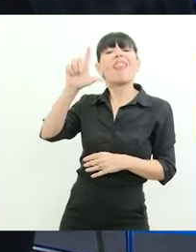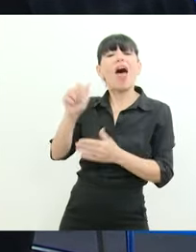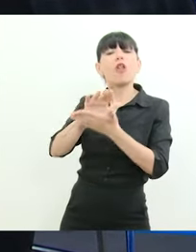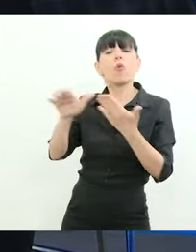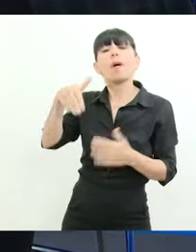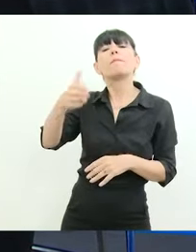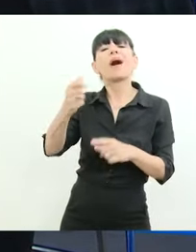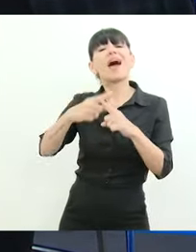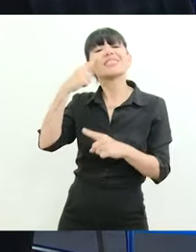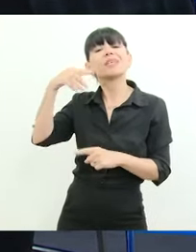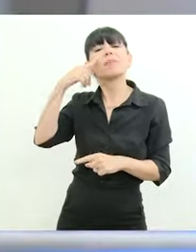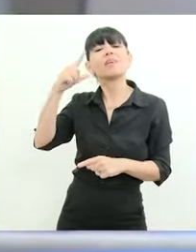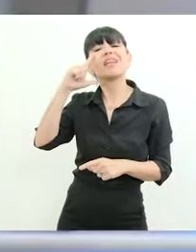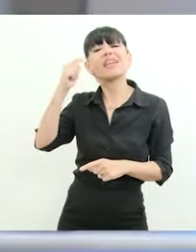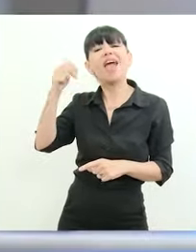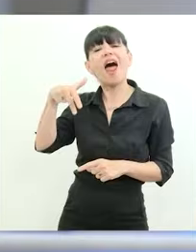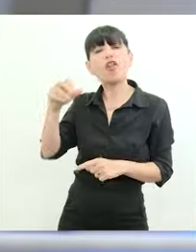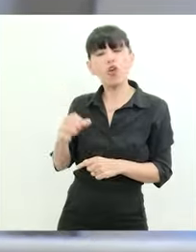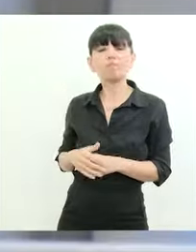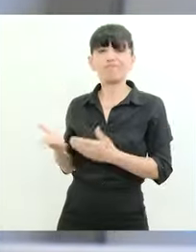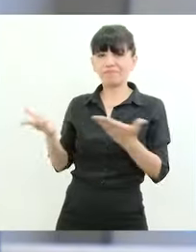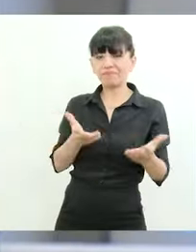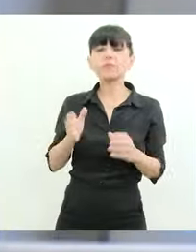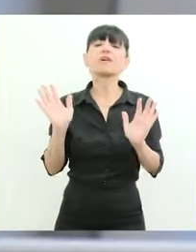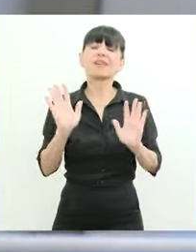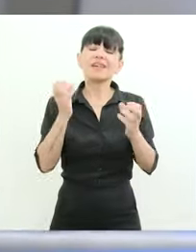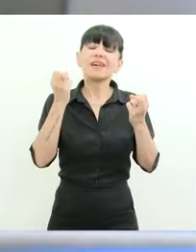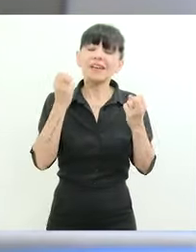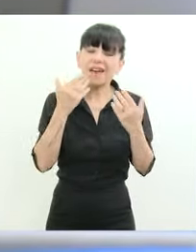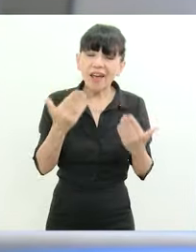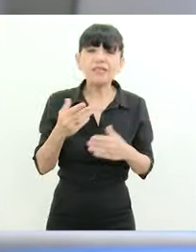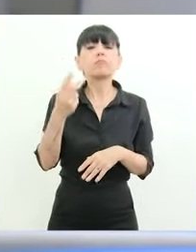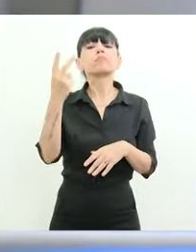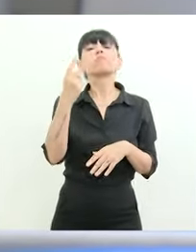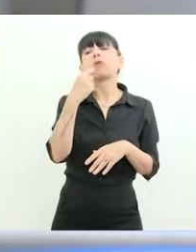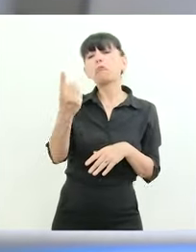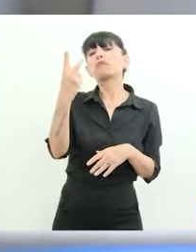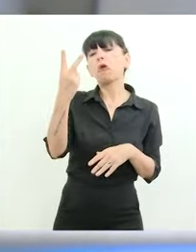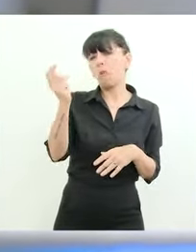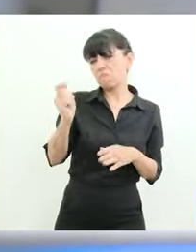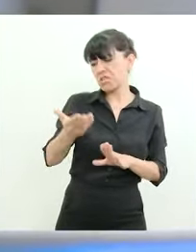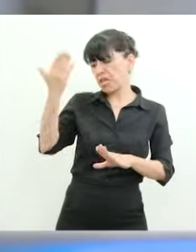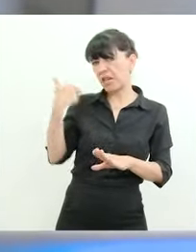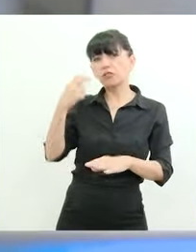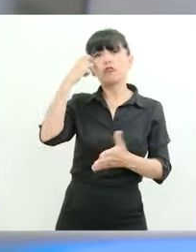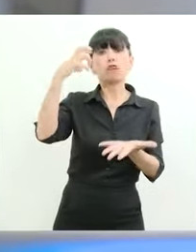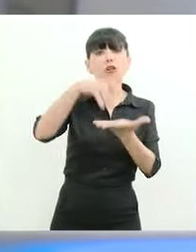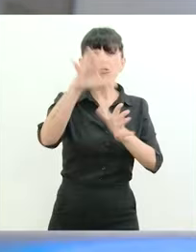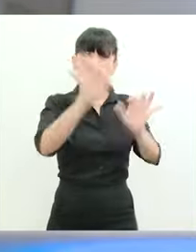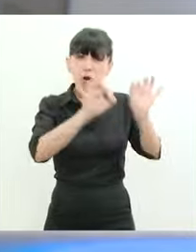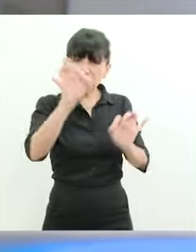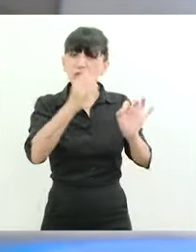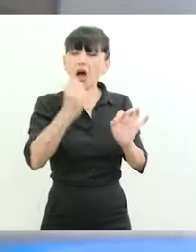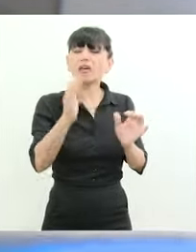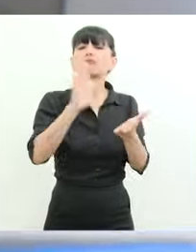Maximiliano Alica? Bueno, muchas gracias. Ministro, hace varios meses en el Congreso de la Nación hay un proyecto sobre el gas